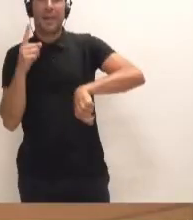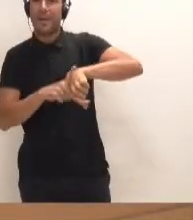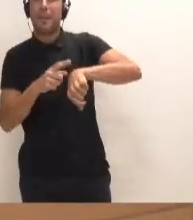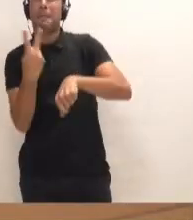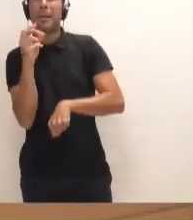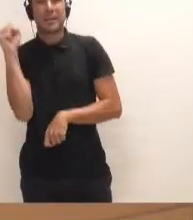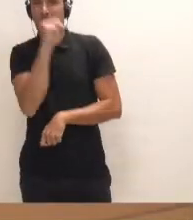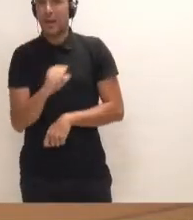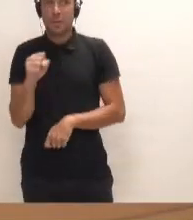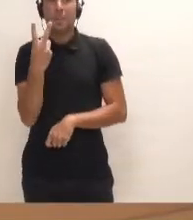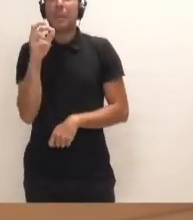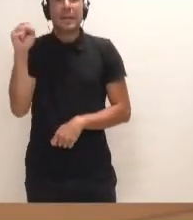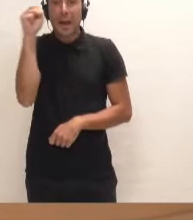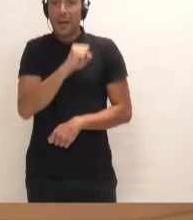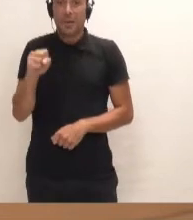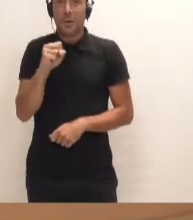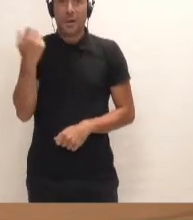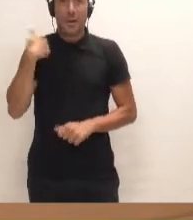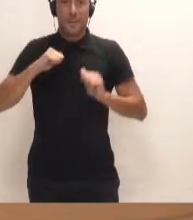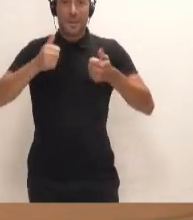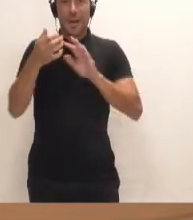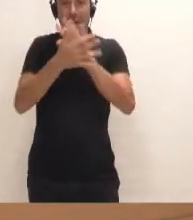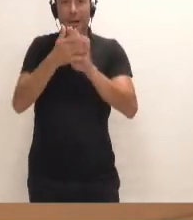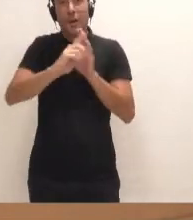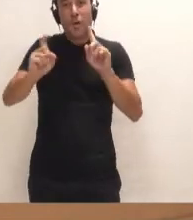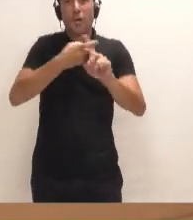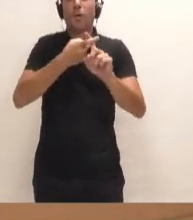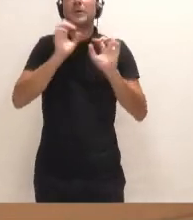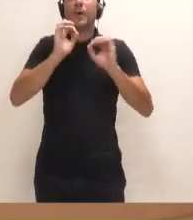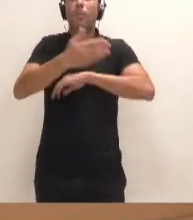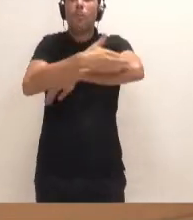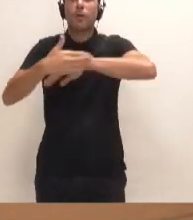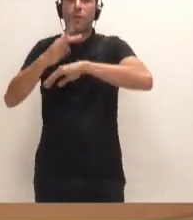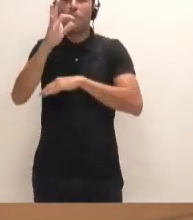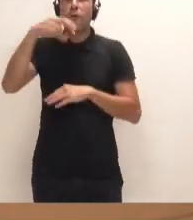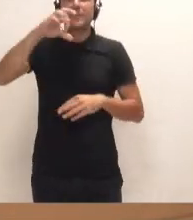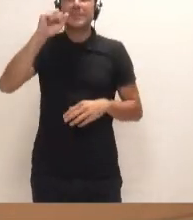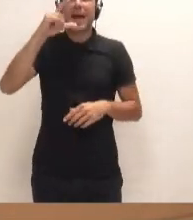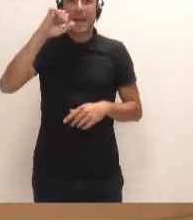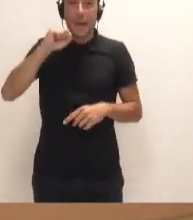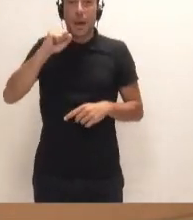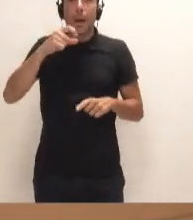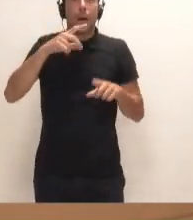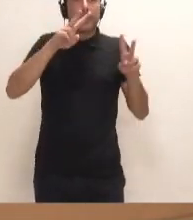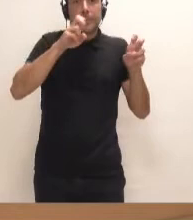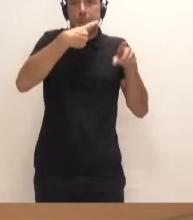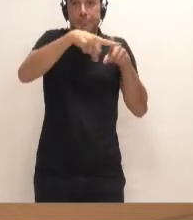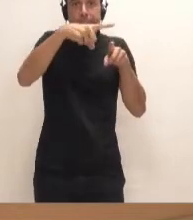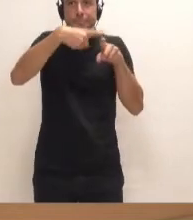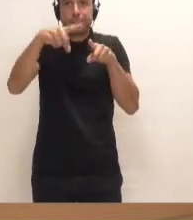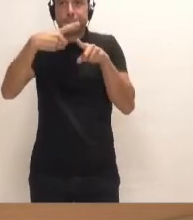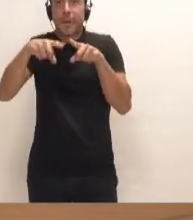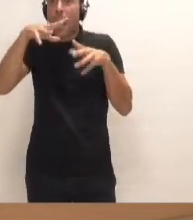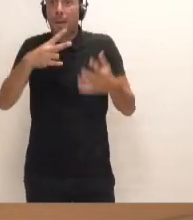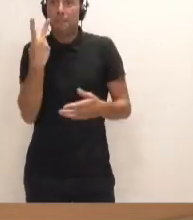20 años desde que se estaba hablando de la solución del puerto de Fonsalía y entre una cosa y otra nos hemos plantado 20